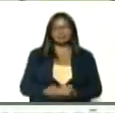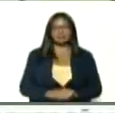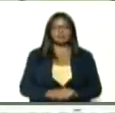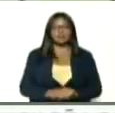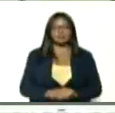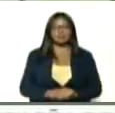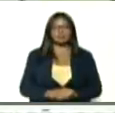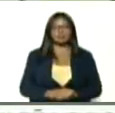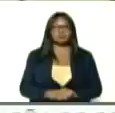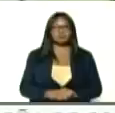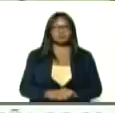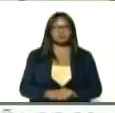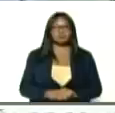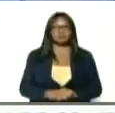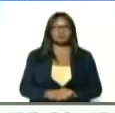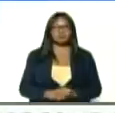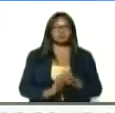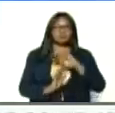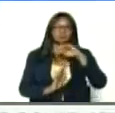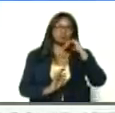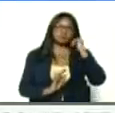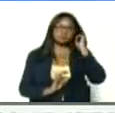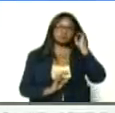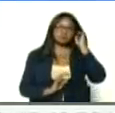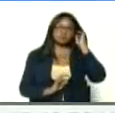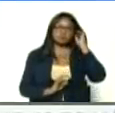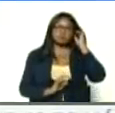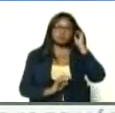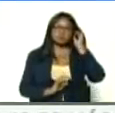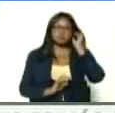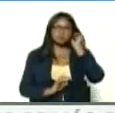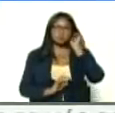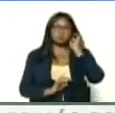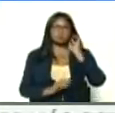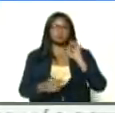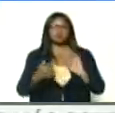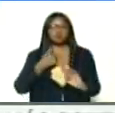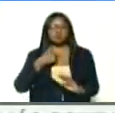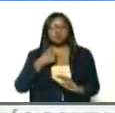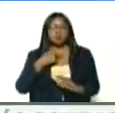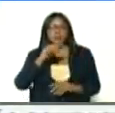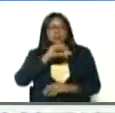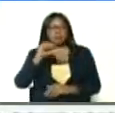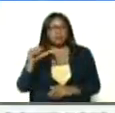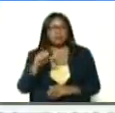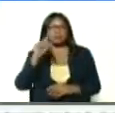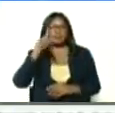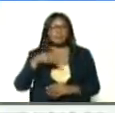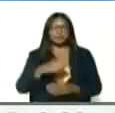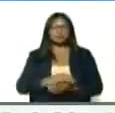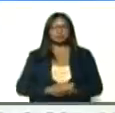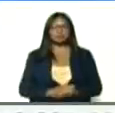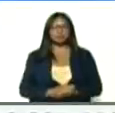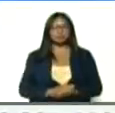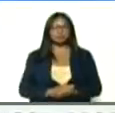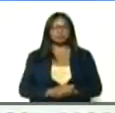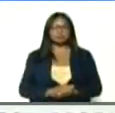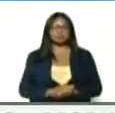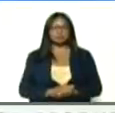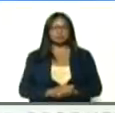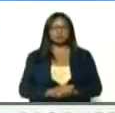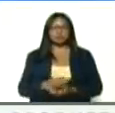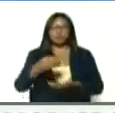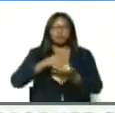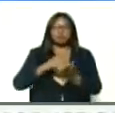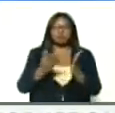aquí estamos, precisamente, yo quisiera, yo he estado, esta semana también, me puse a